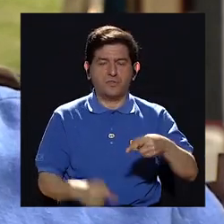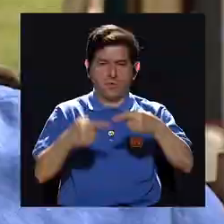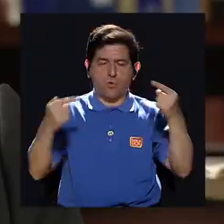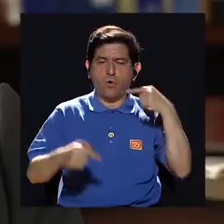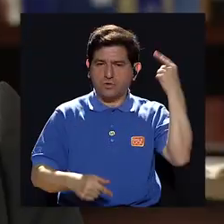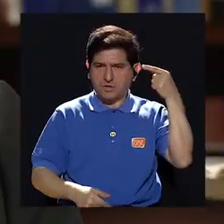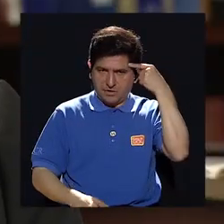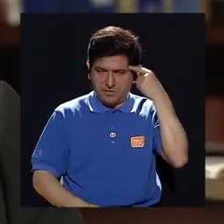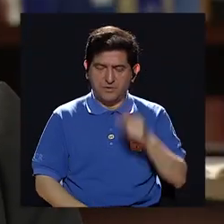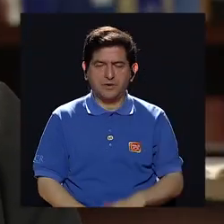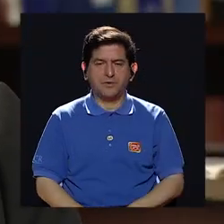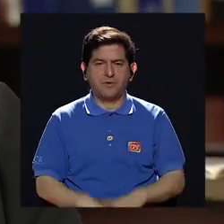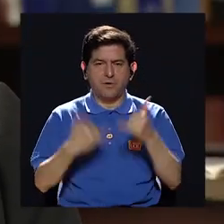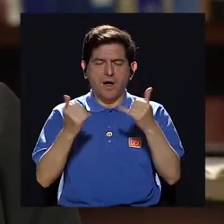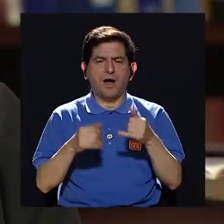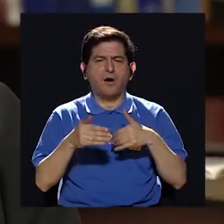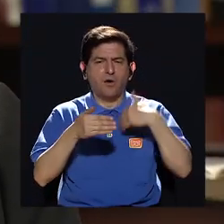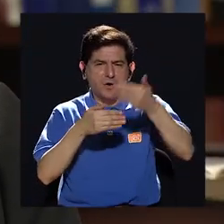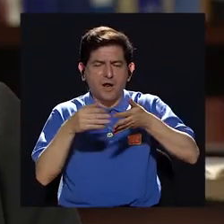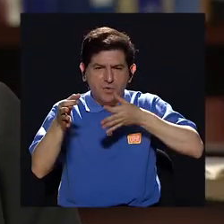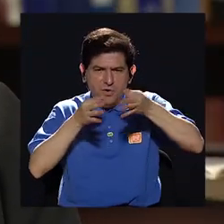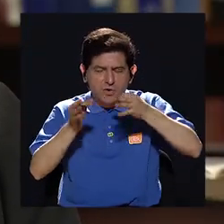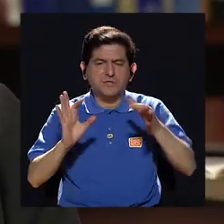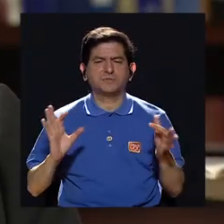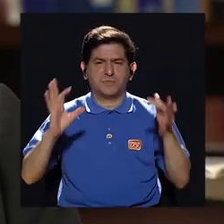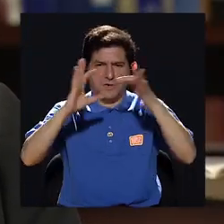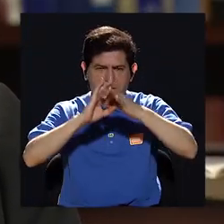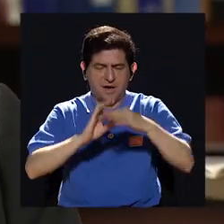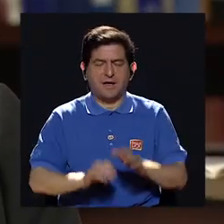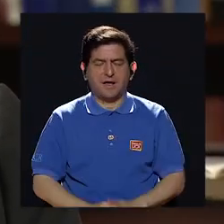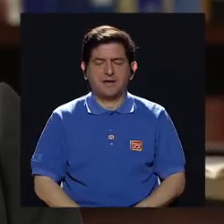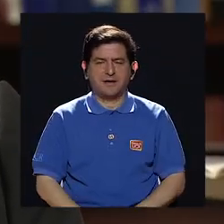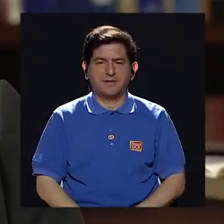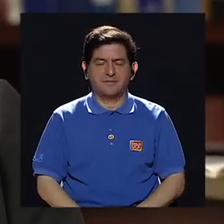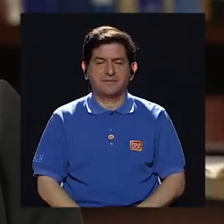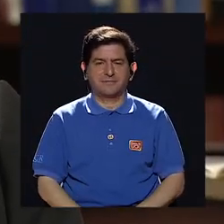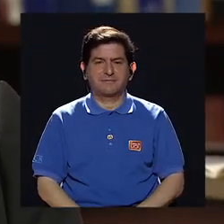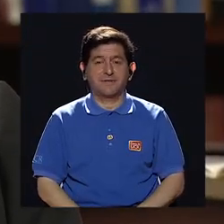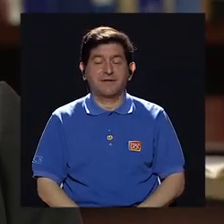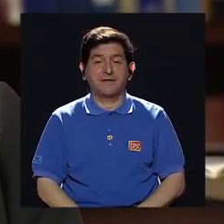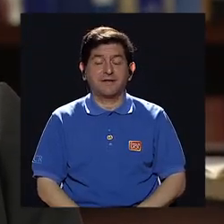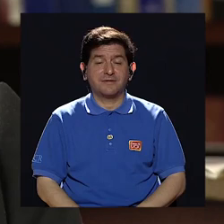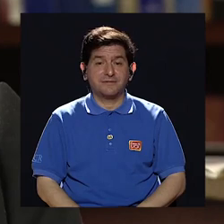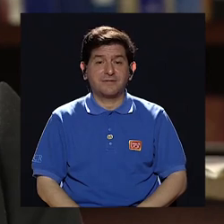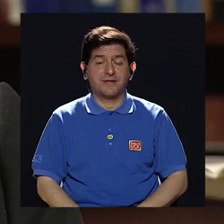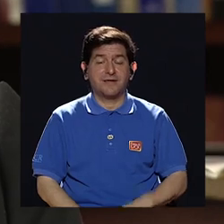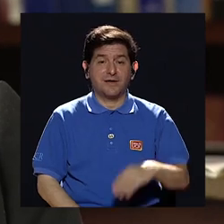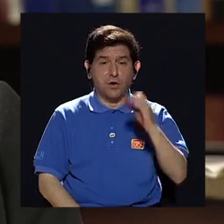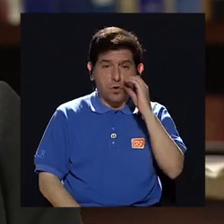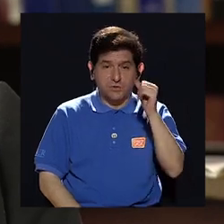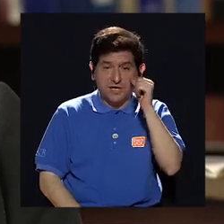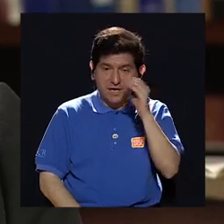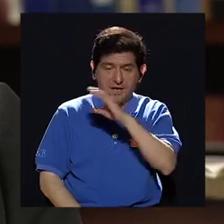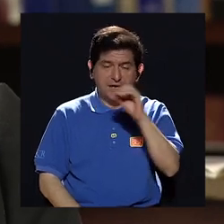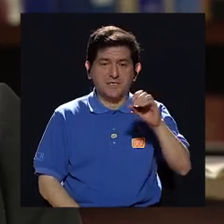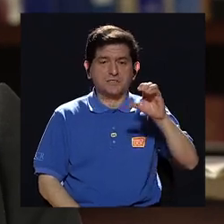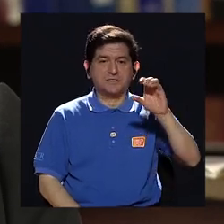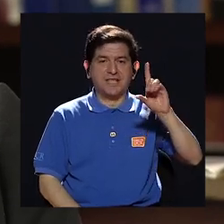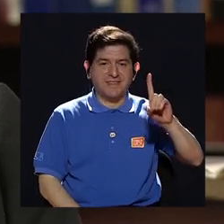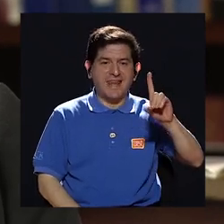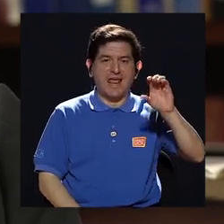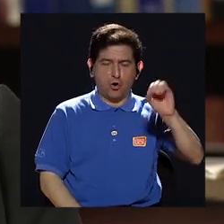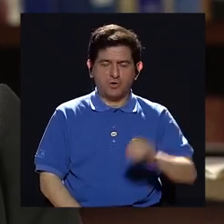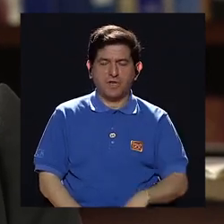del régimen. Vamos a ampliar ahora sobre esa relación Arias-Ortega, y que casualmente un académico,